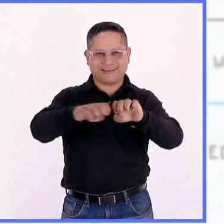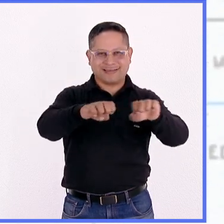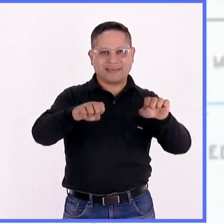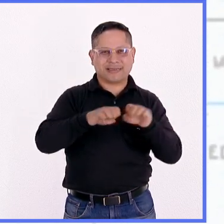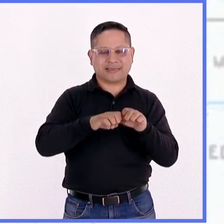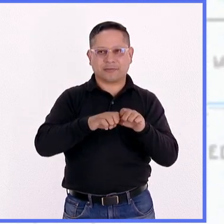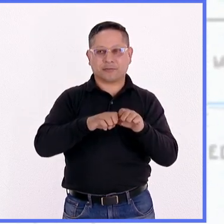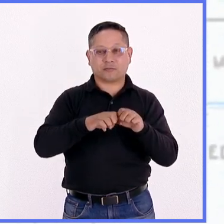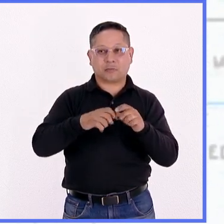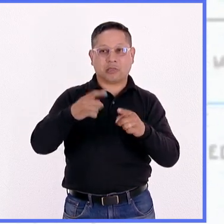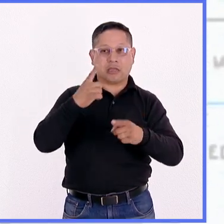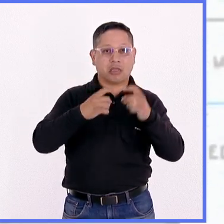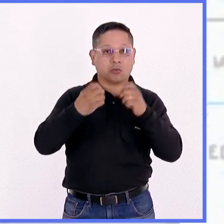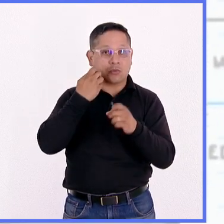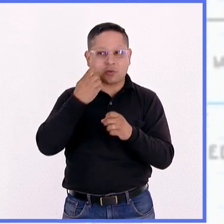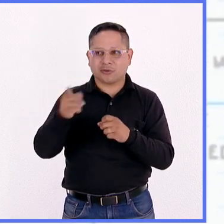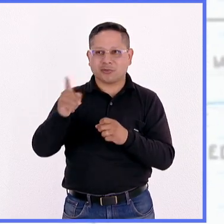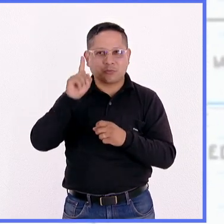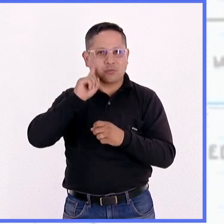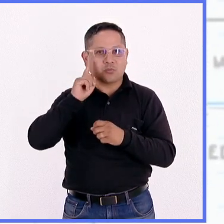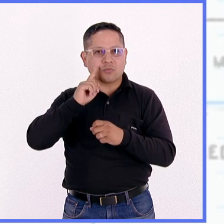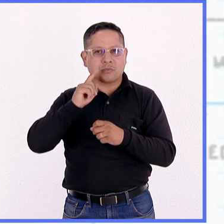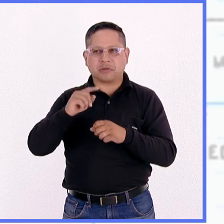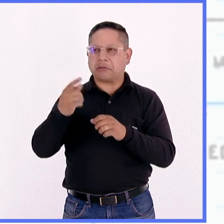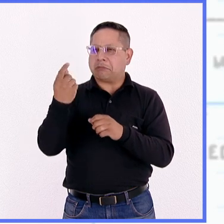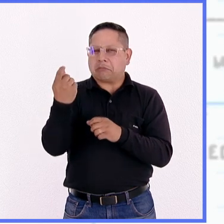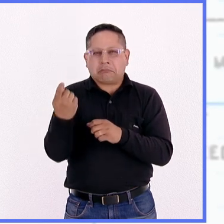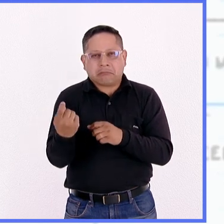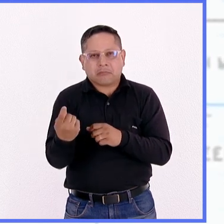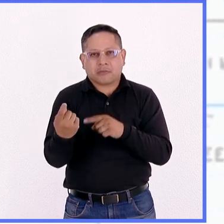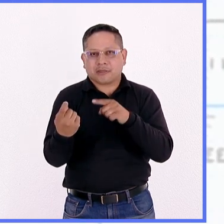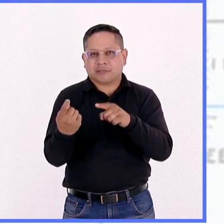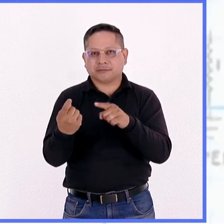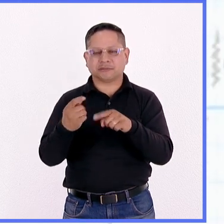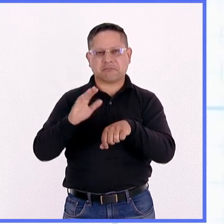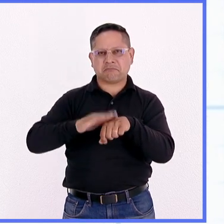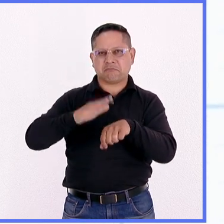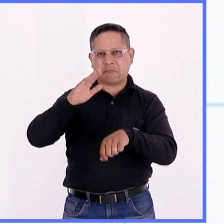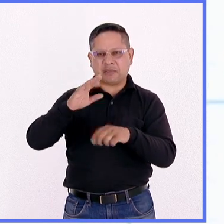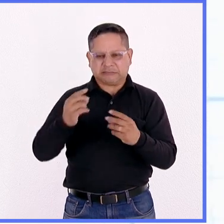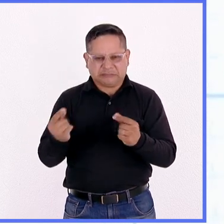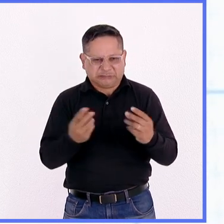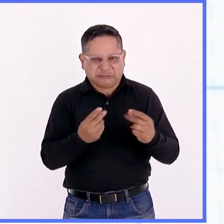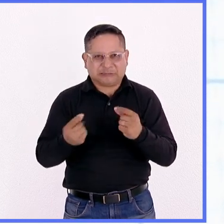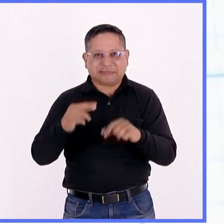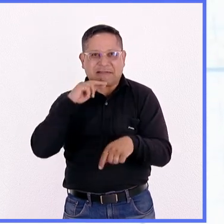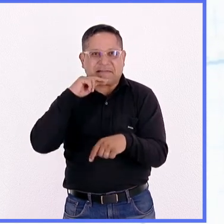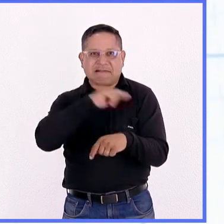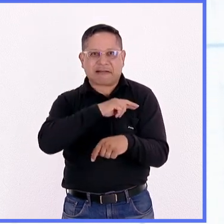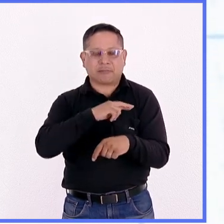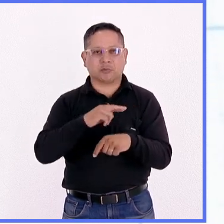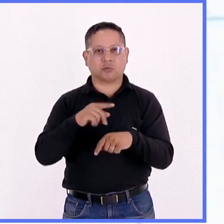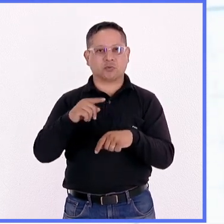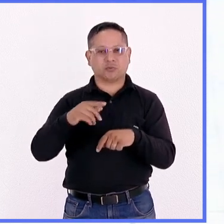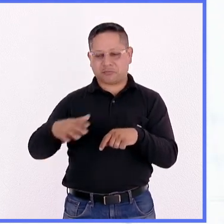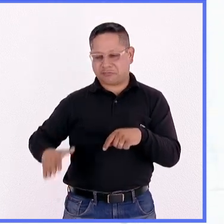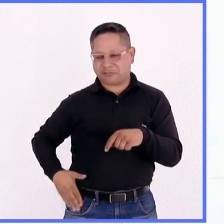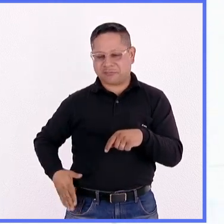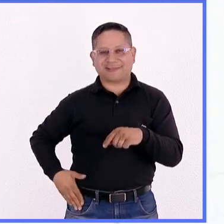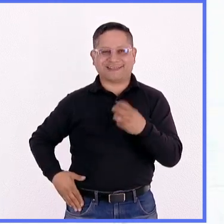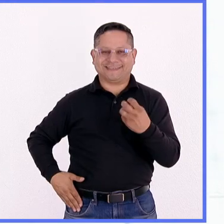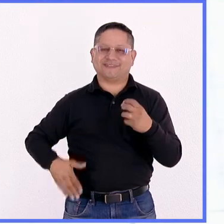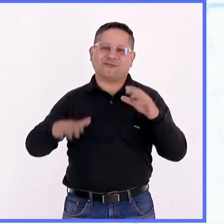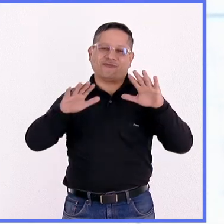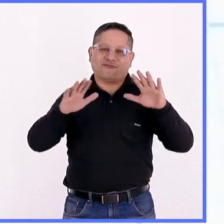Algunos autores sostienen que las jugadoras, por ser más pequeñas, le daban mucha mayor agilidad al juego. La forma de nuestras caderas también